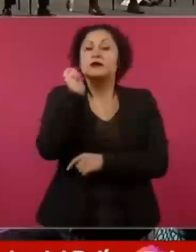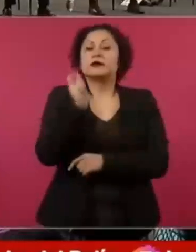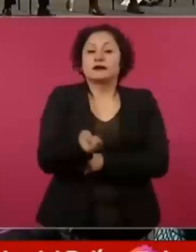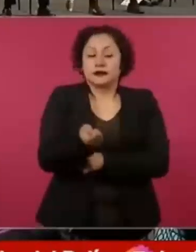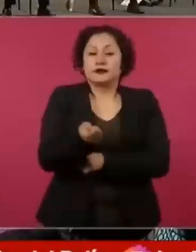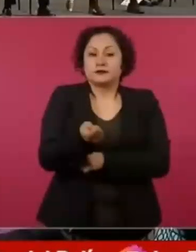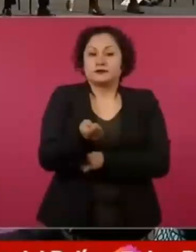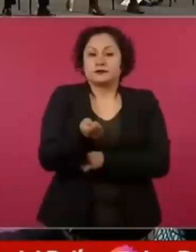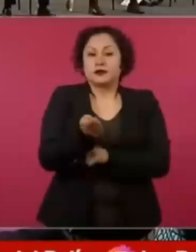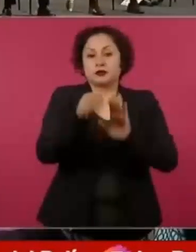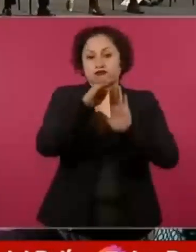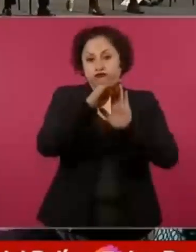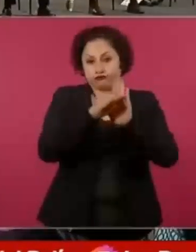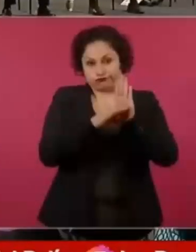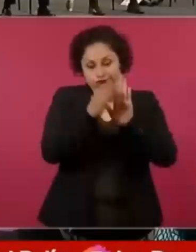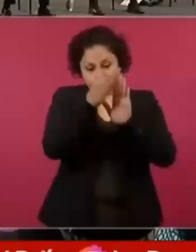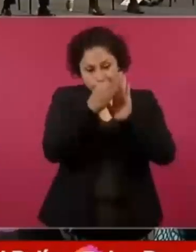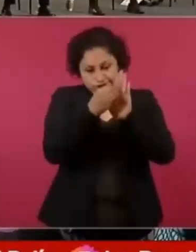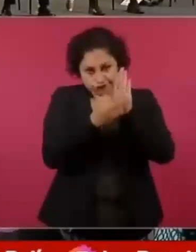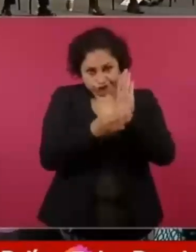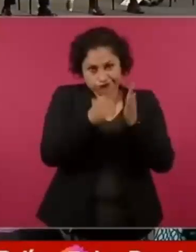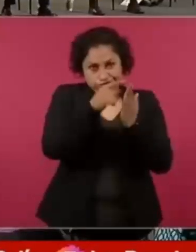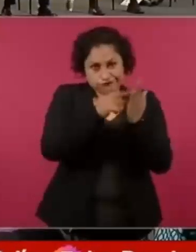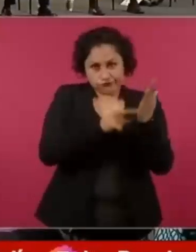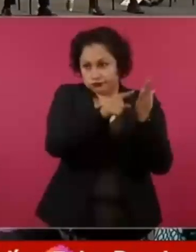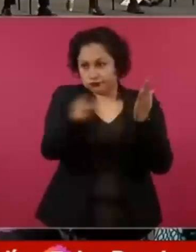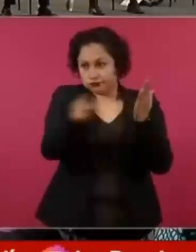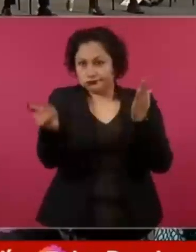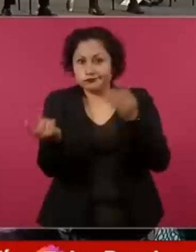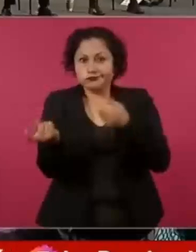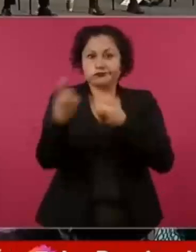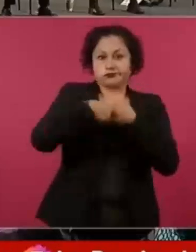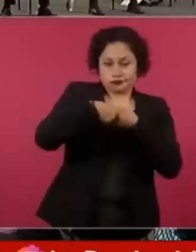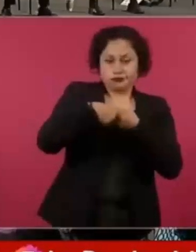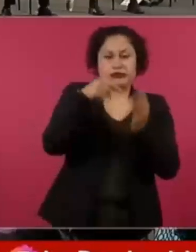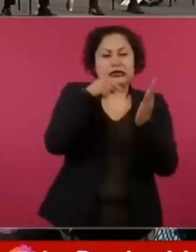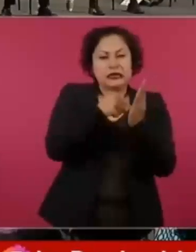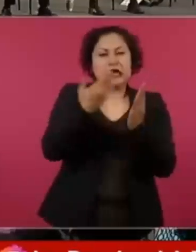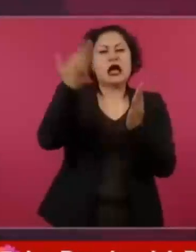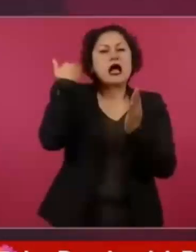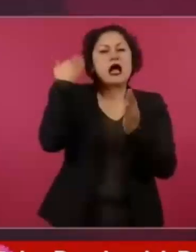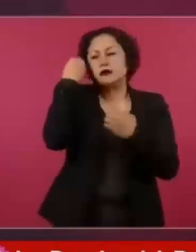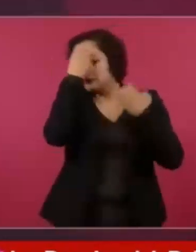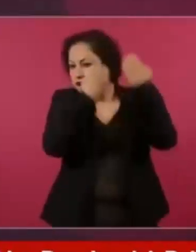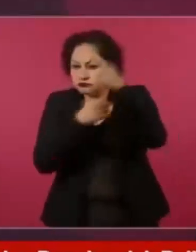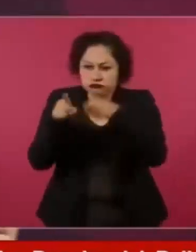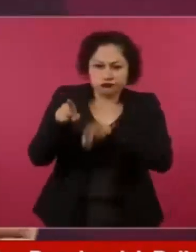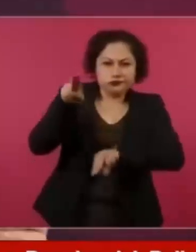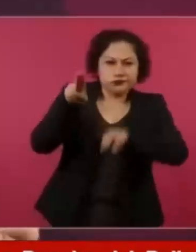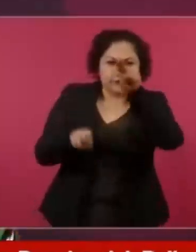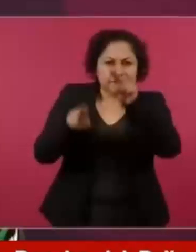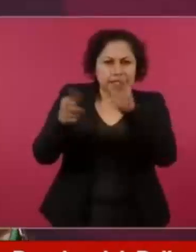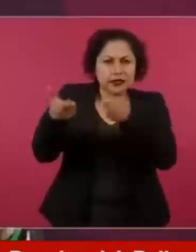gasto que significó su producción, Robledo informó que el desarrollo de estas credenciales fue considerablemente